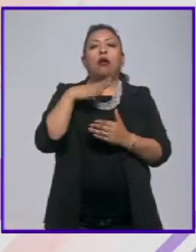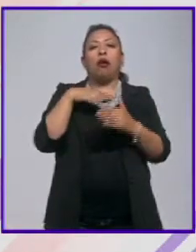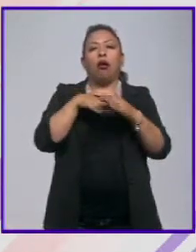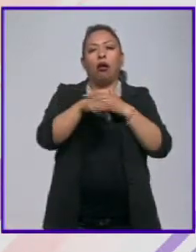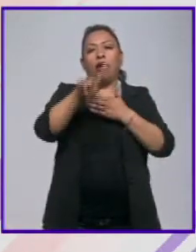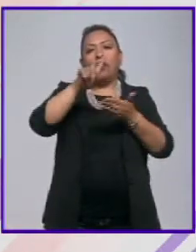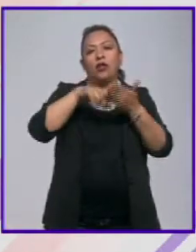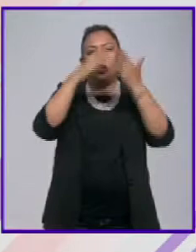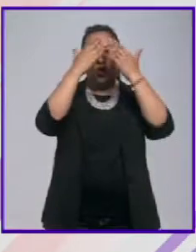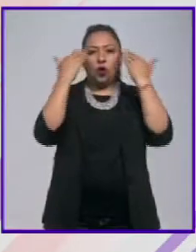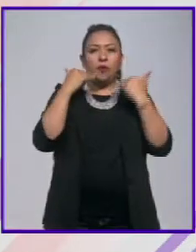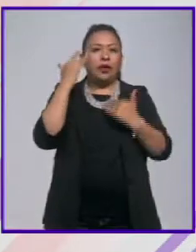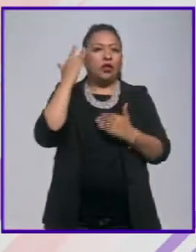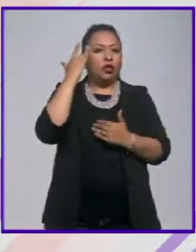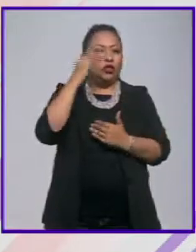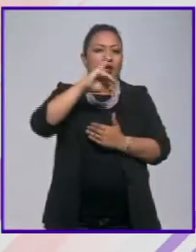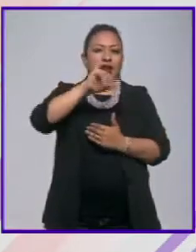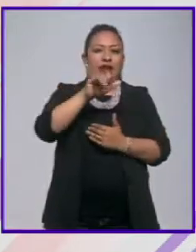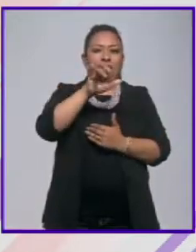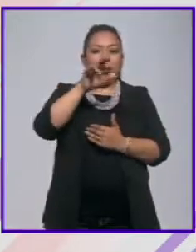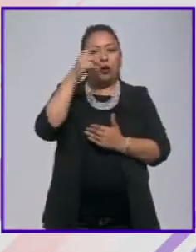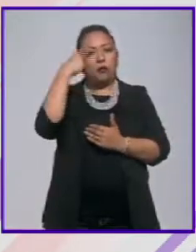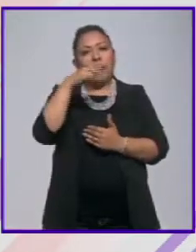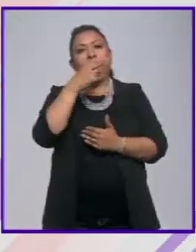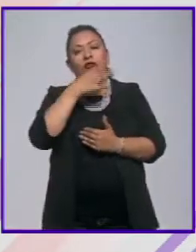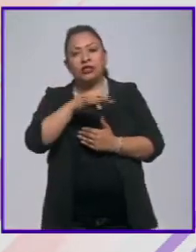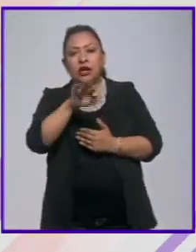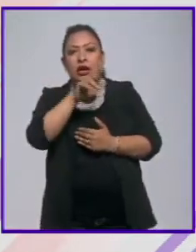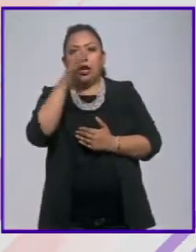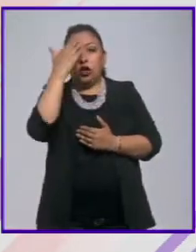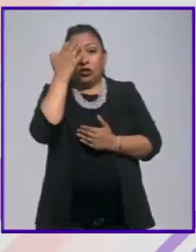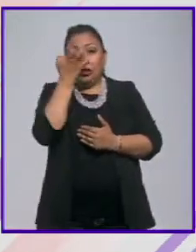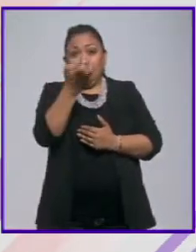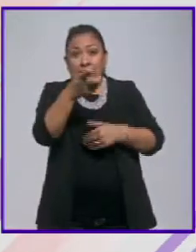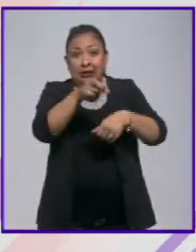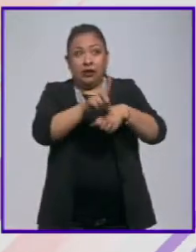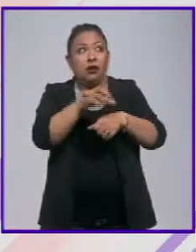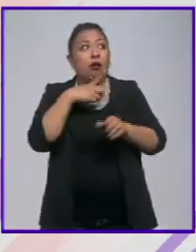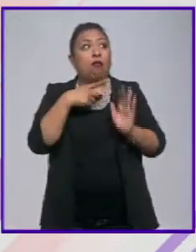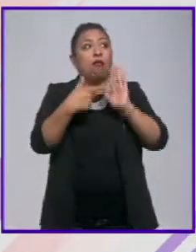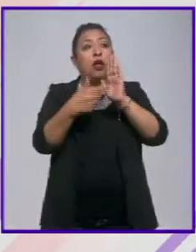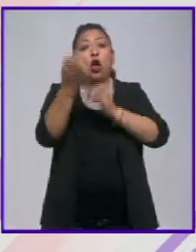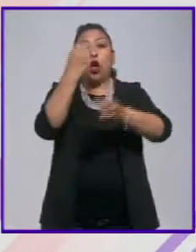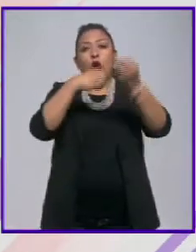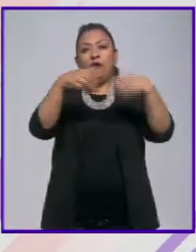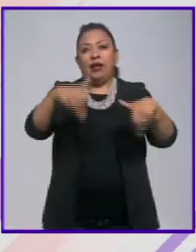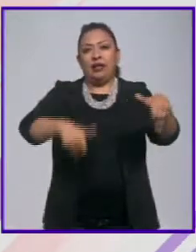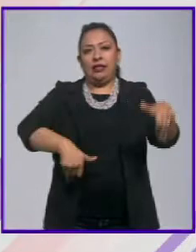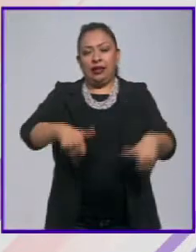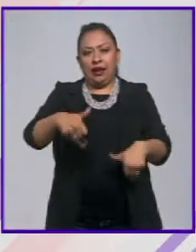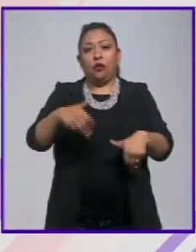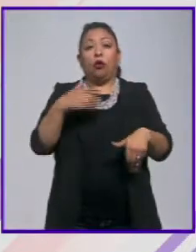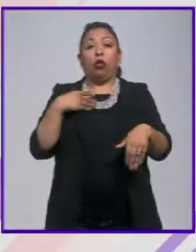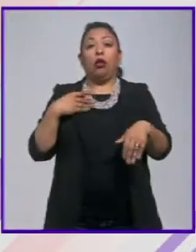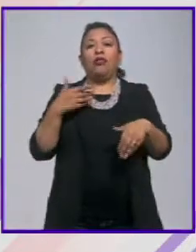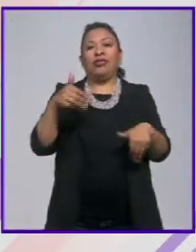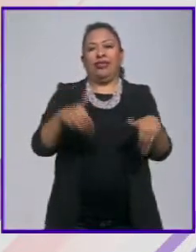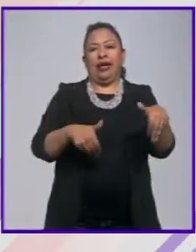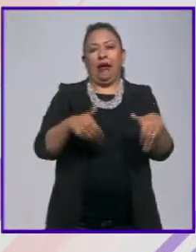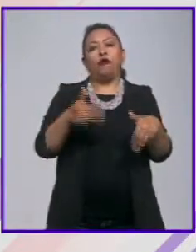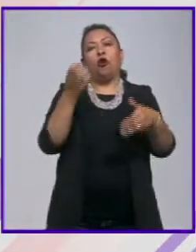convento de San Jerónimo. Para celebrar y reconocer ese momento se presentó una obra de teatro. El montaje,